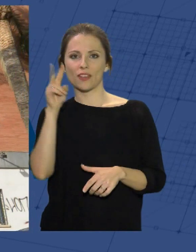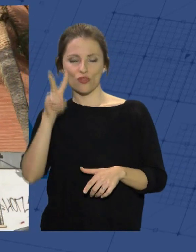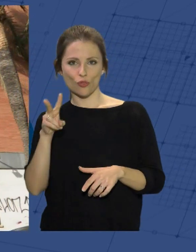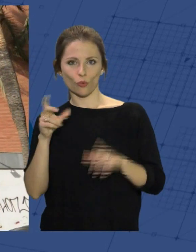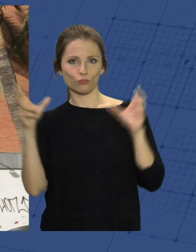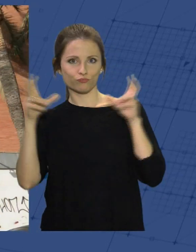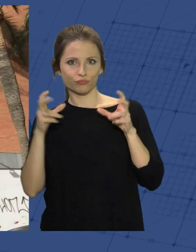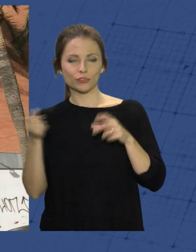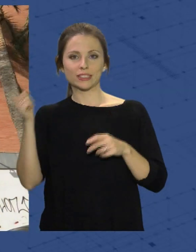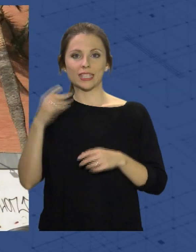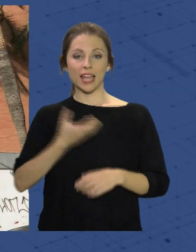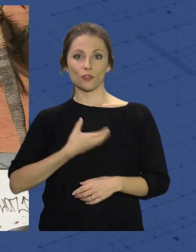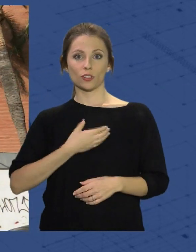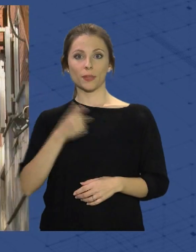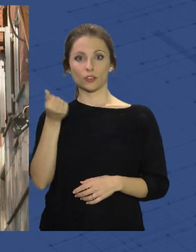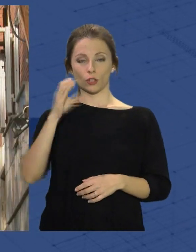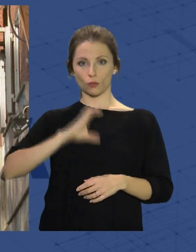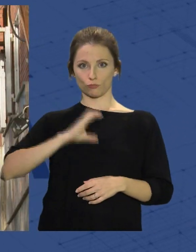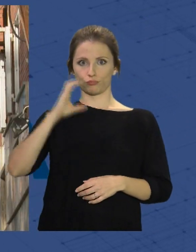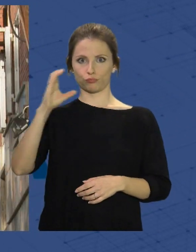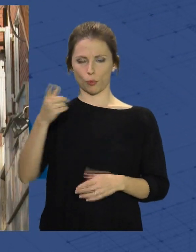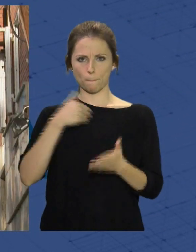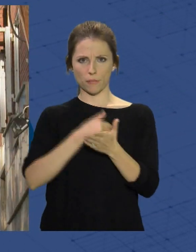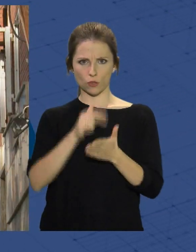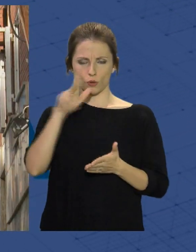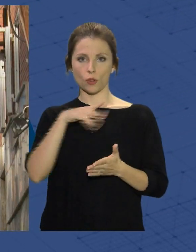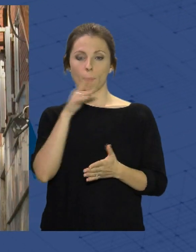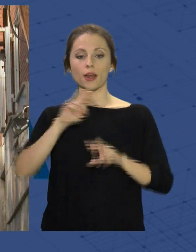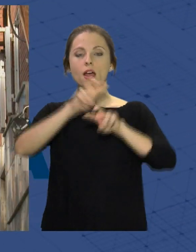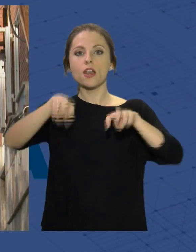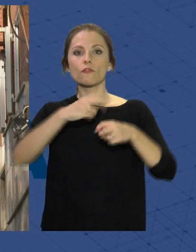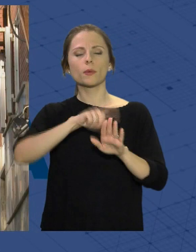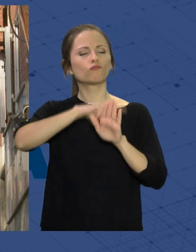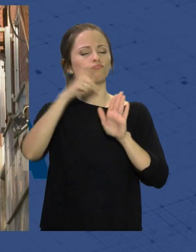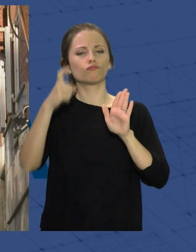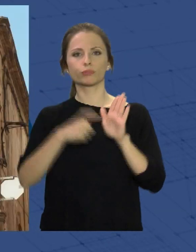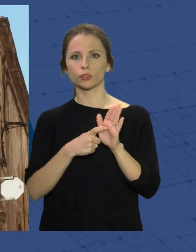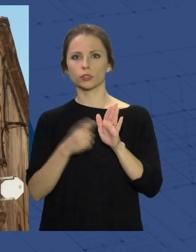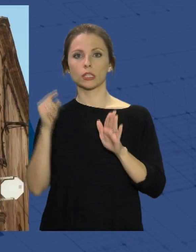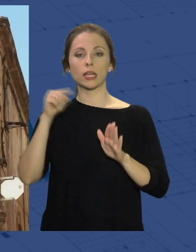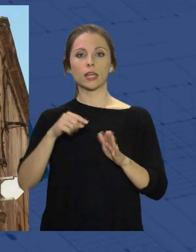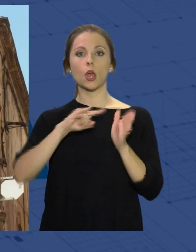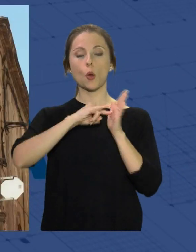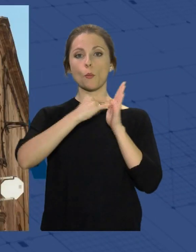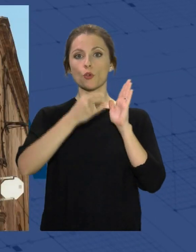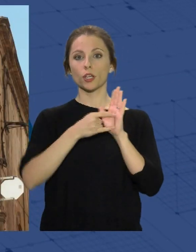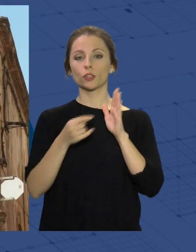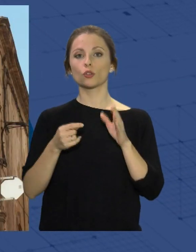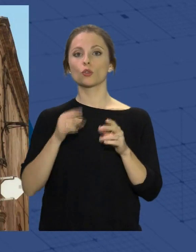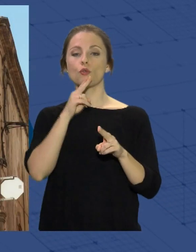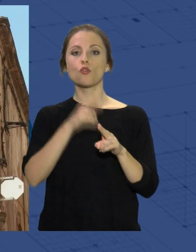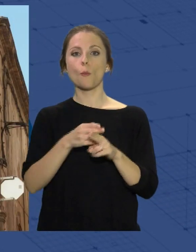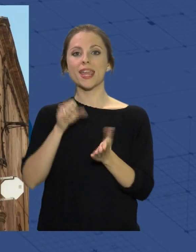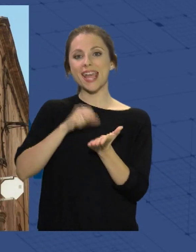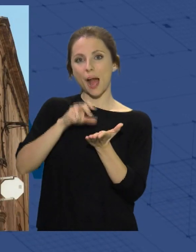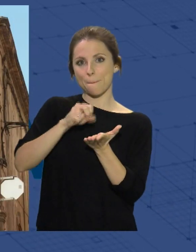invertirá 1.400.000 euros para llevar a cabo una reforma integral, en el marco del proyecto Camina, cuyos detalles serán